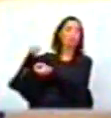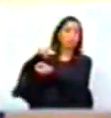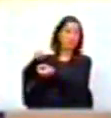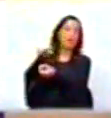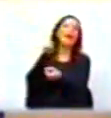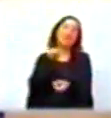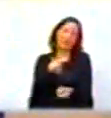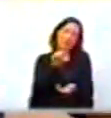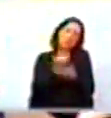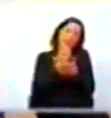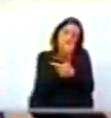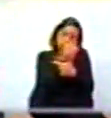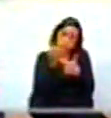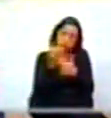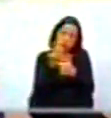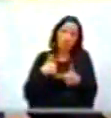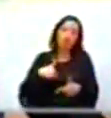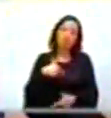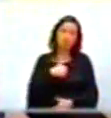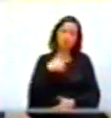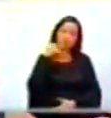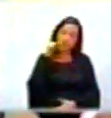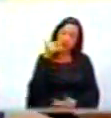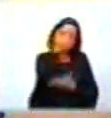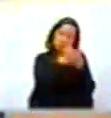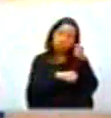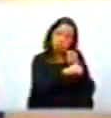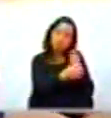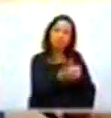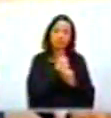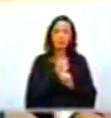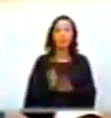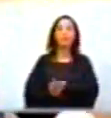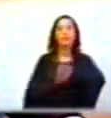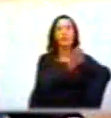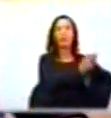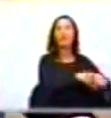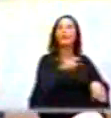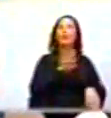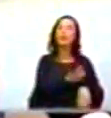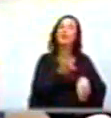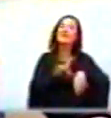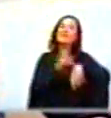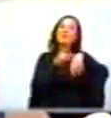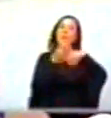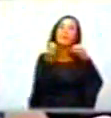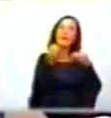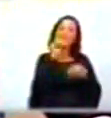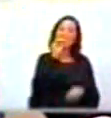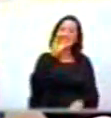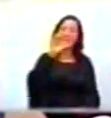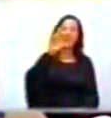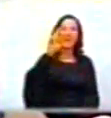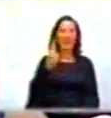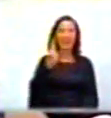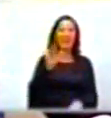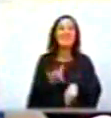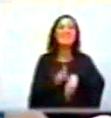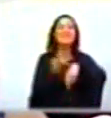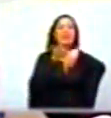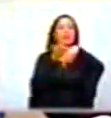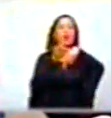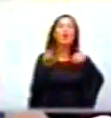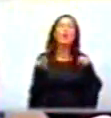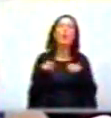son las cifras que hemos logrado desentrañar. En el caso del incentivo a la capitalización rural, el ICR, que le significa un